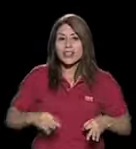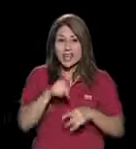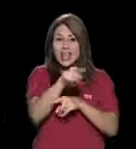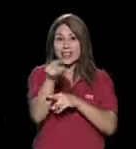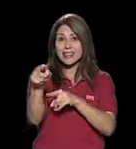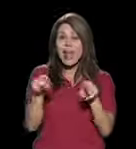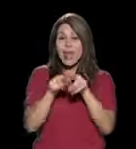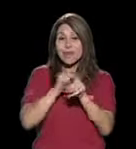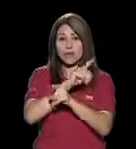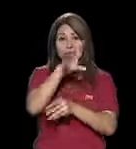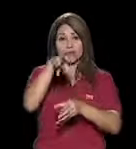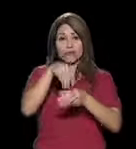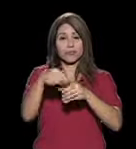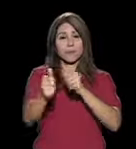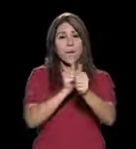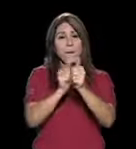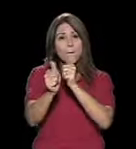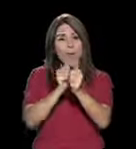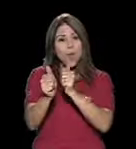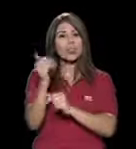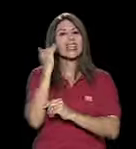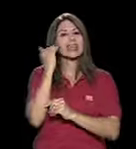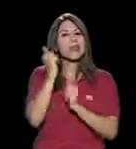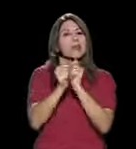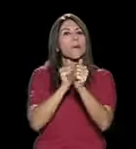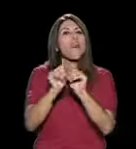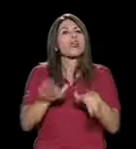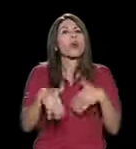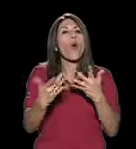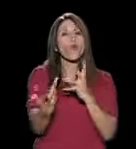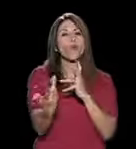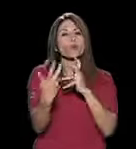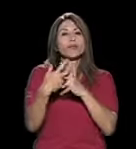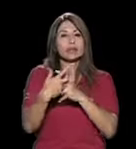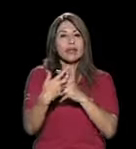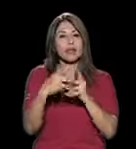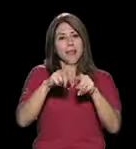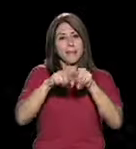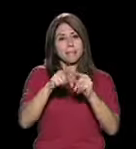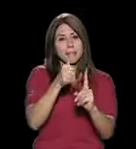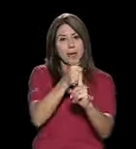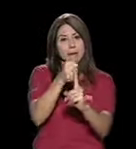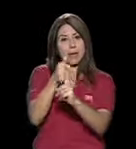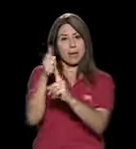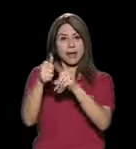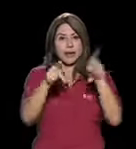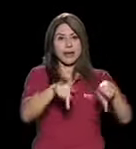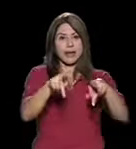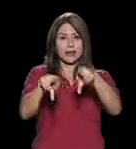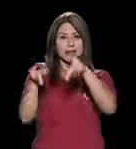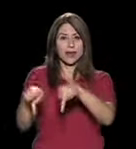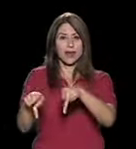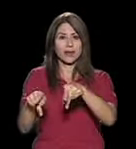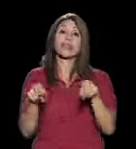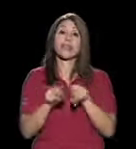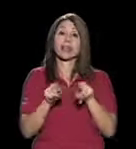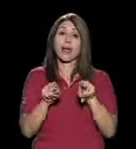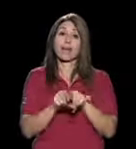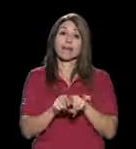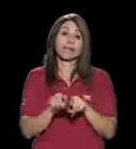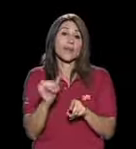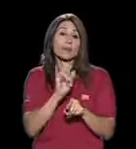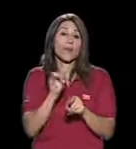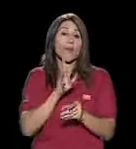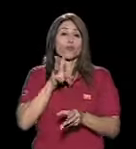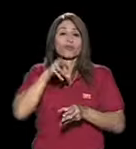se meta un poco en la parte de deporte y sepa cómo adaptarlo y cómo adaptarlo según la condición de cada persona y que también se